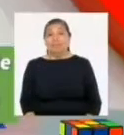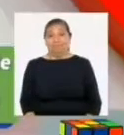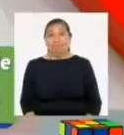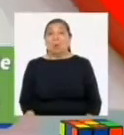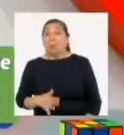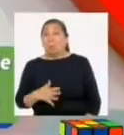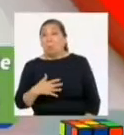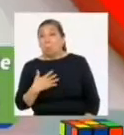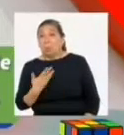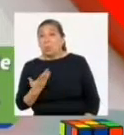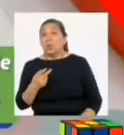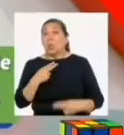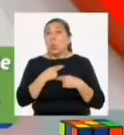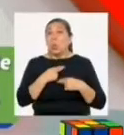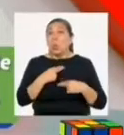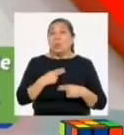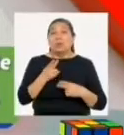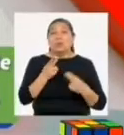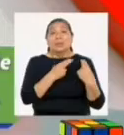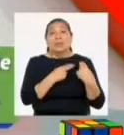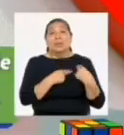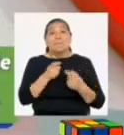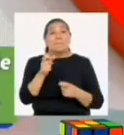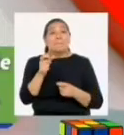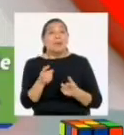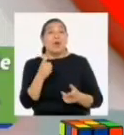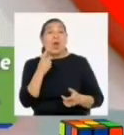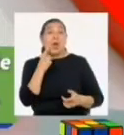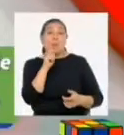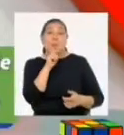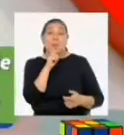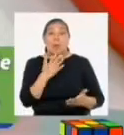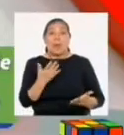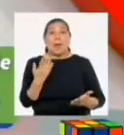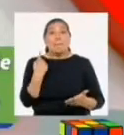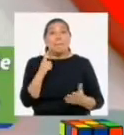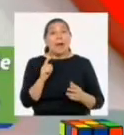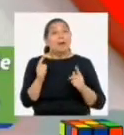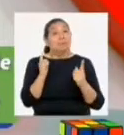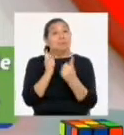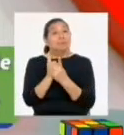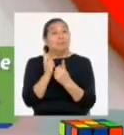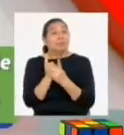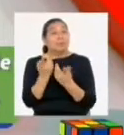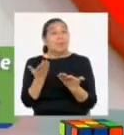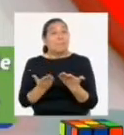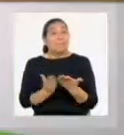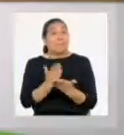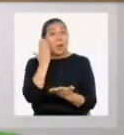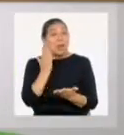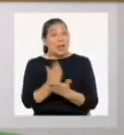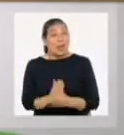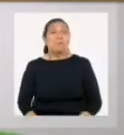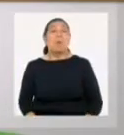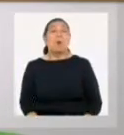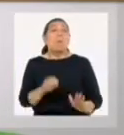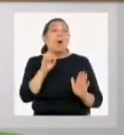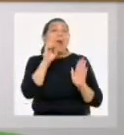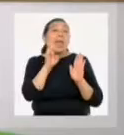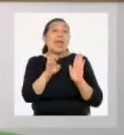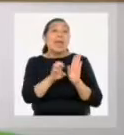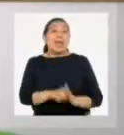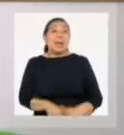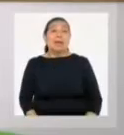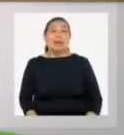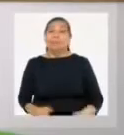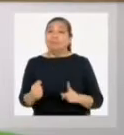que pueden hacer los humanos desde su rol de ciudadanas o ciudadanos para hacer frente a esta situación. Por ejemplo,